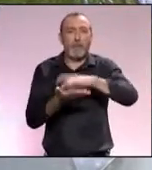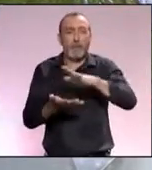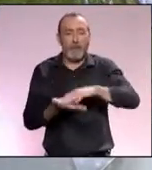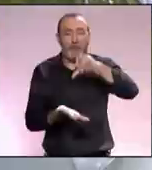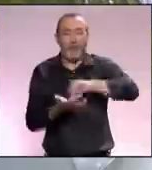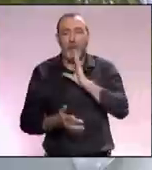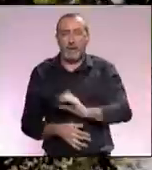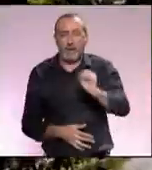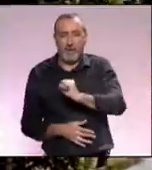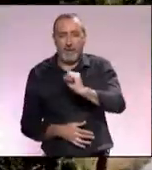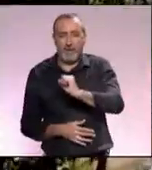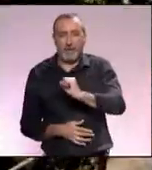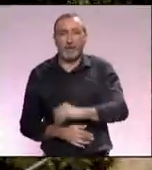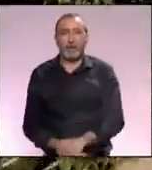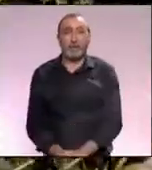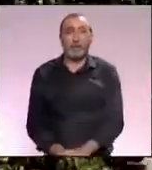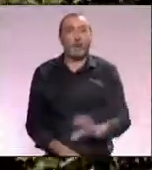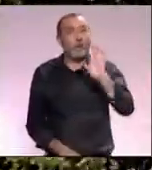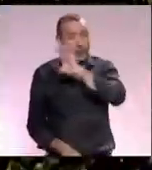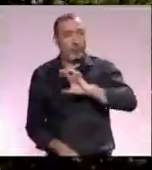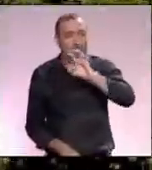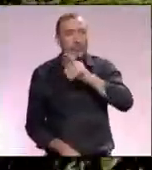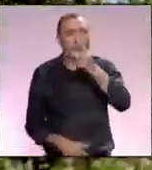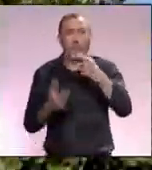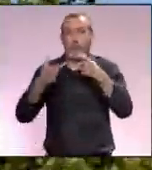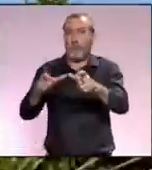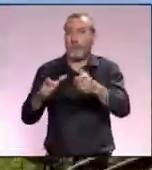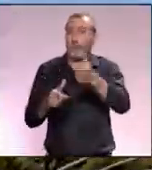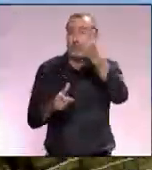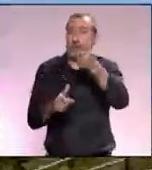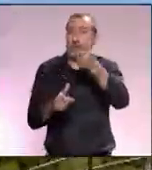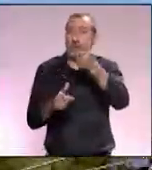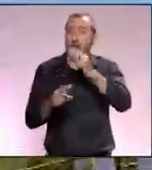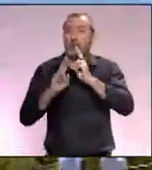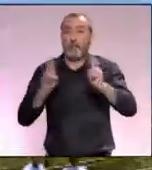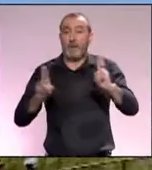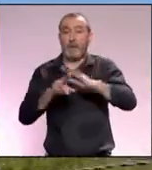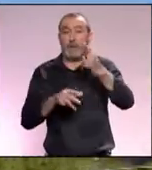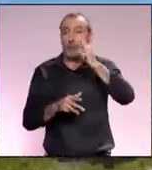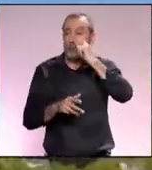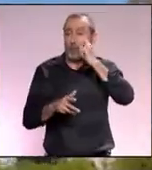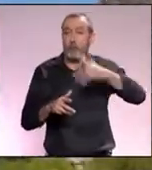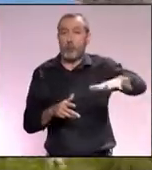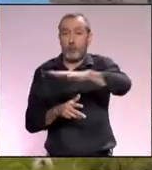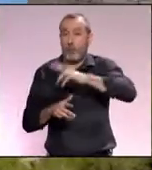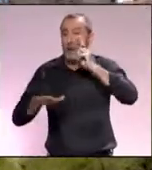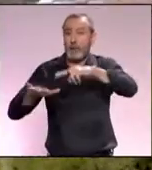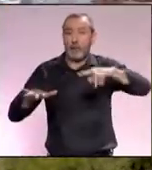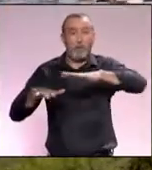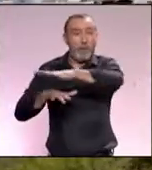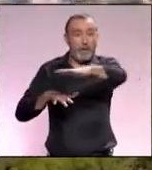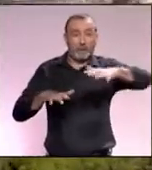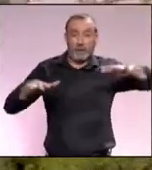ciudad genial. Curiosamente, uno de los factores que favorece la aparición del turismo en una zona, el paisaje, suele